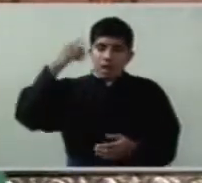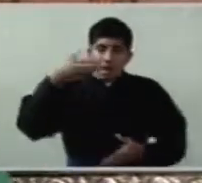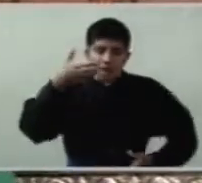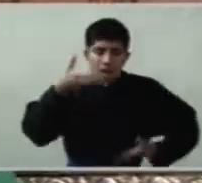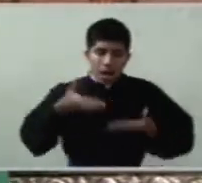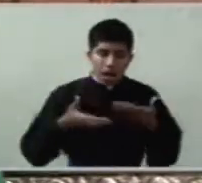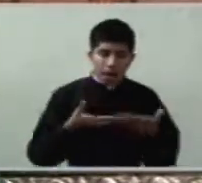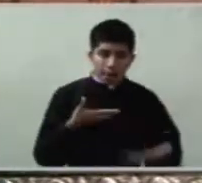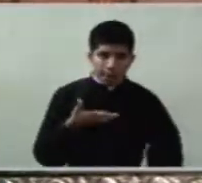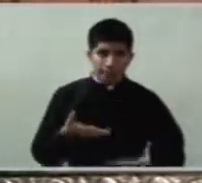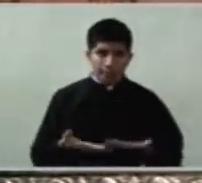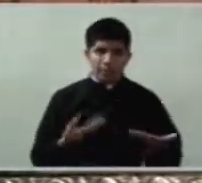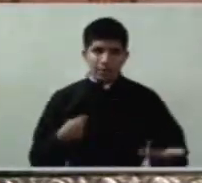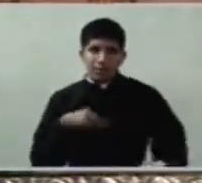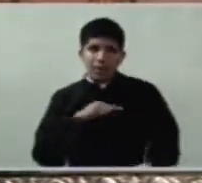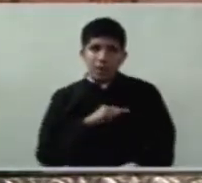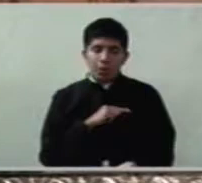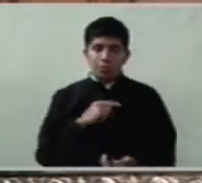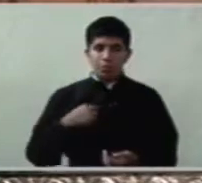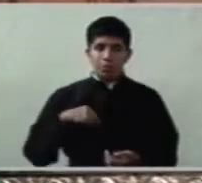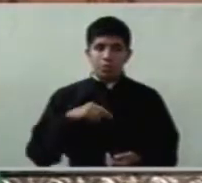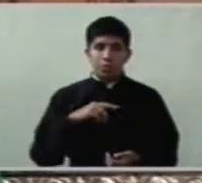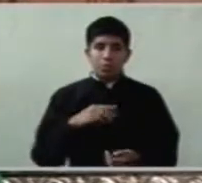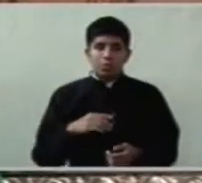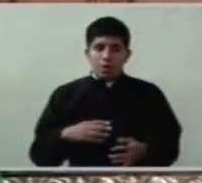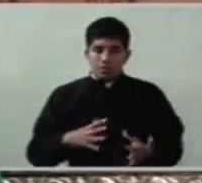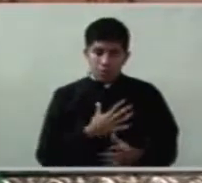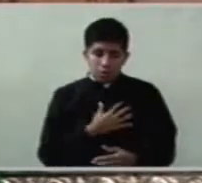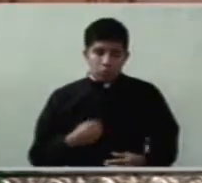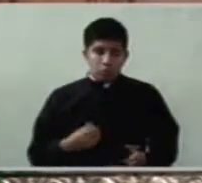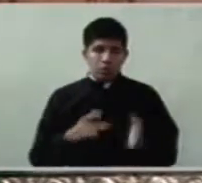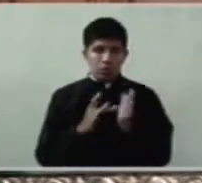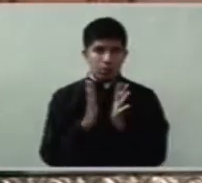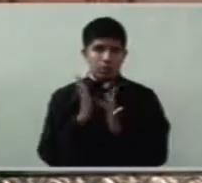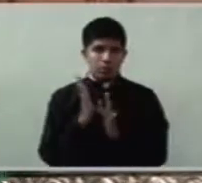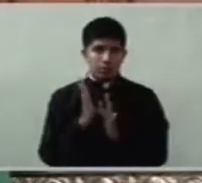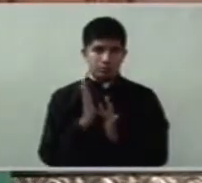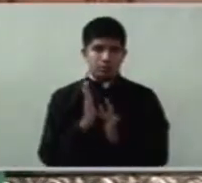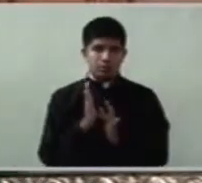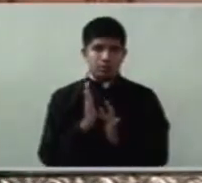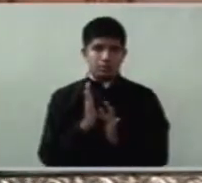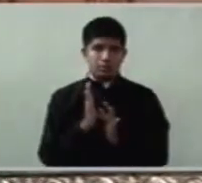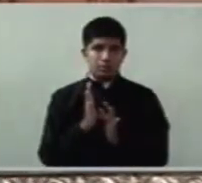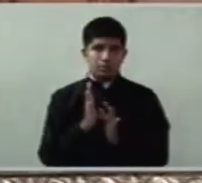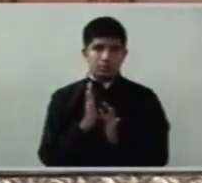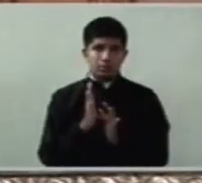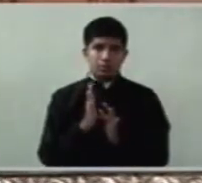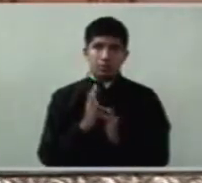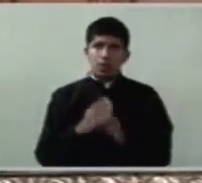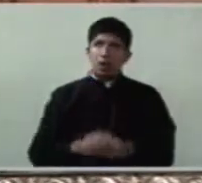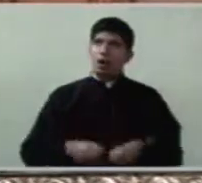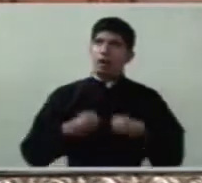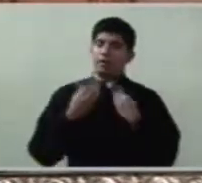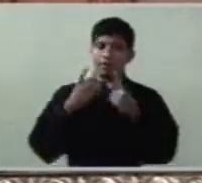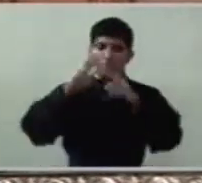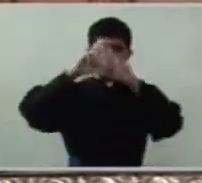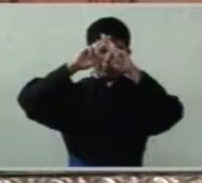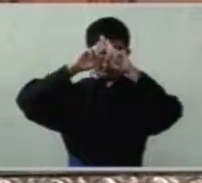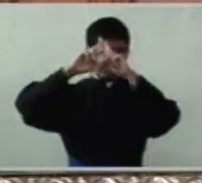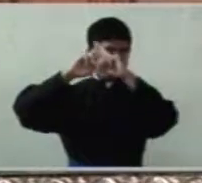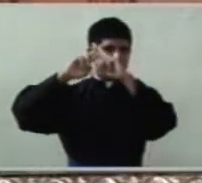nosotros a su Hijo Jesucristo a quien debemos respetar,